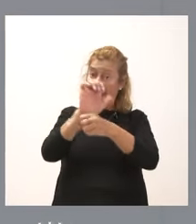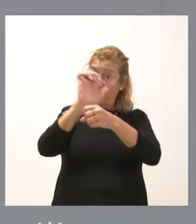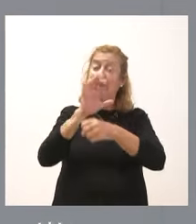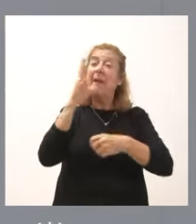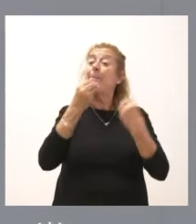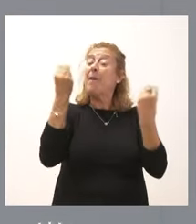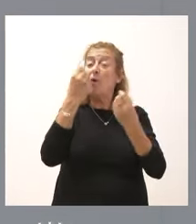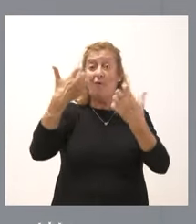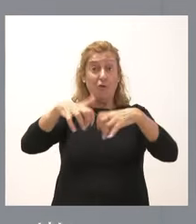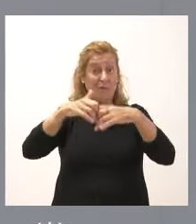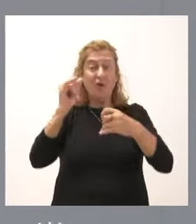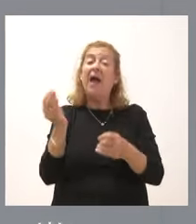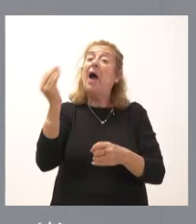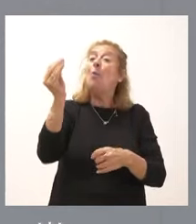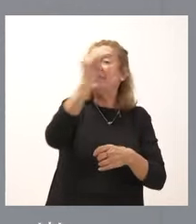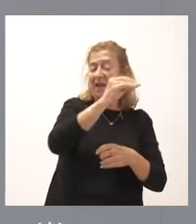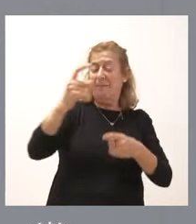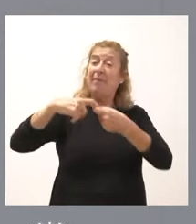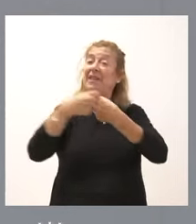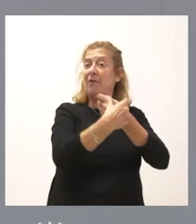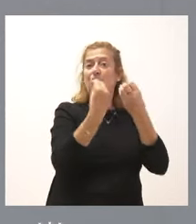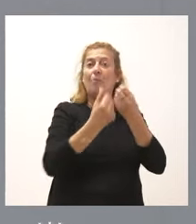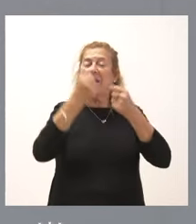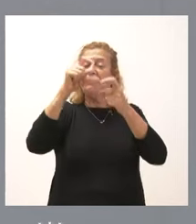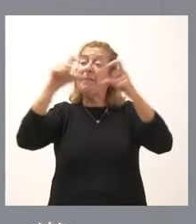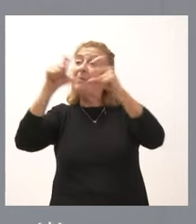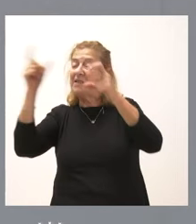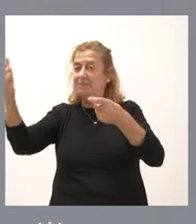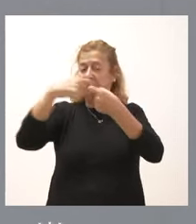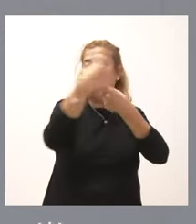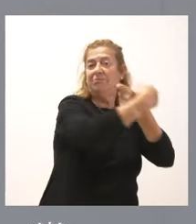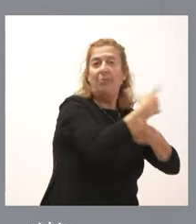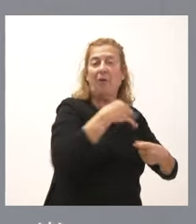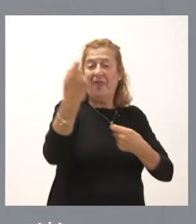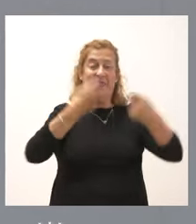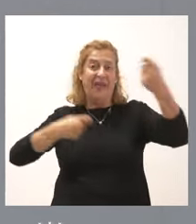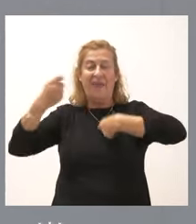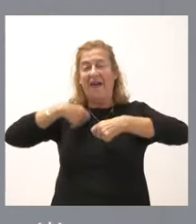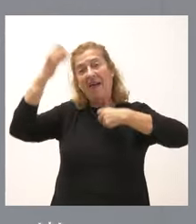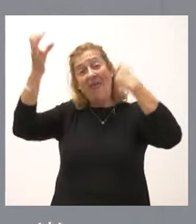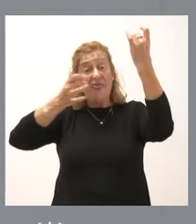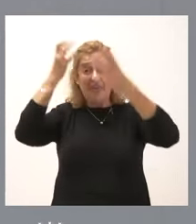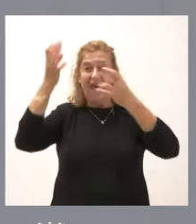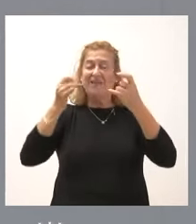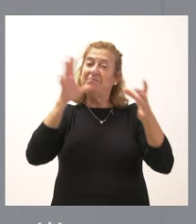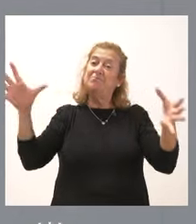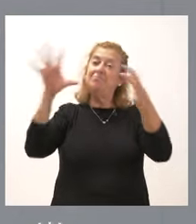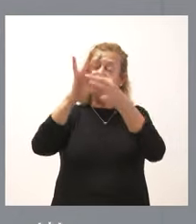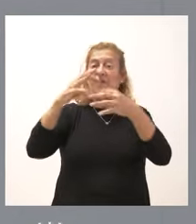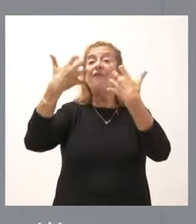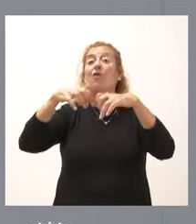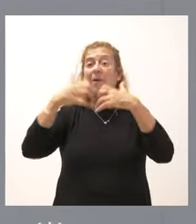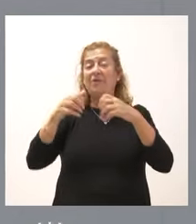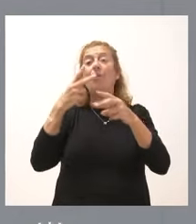funcionamiento y aumentar la participación con más entes que puedan aportar ideas en relación con el funcionamiento de las